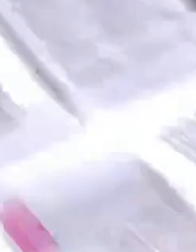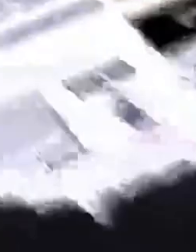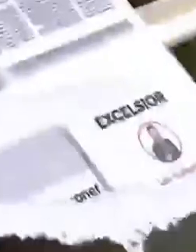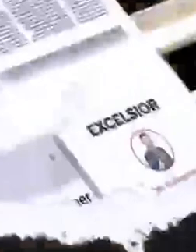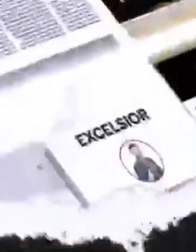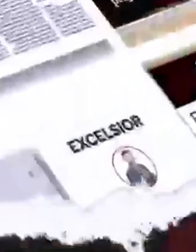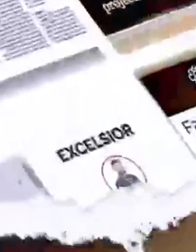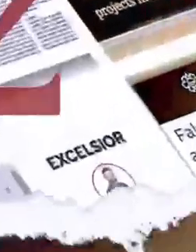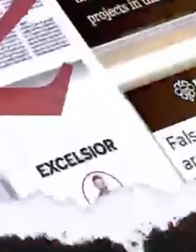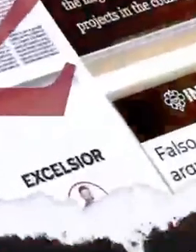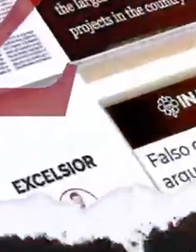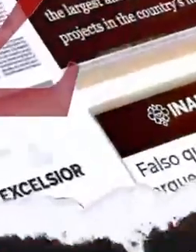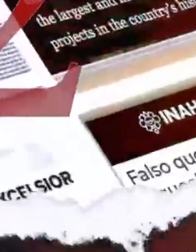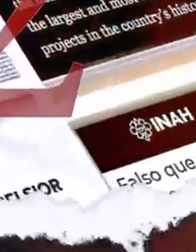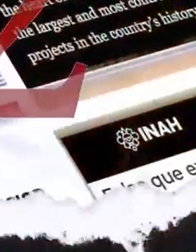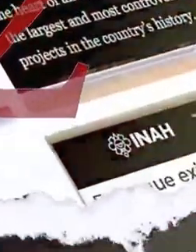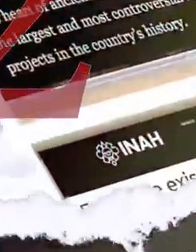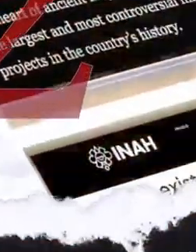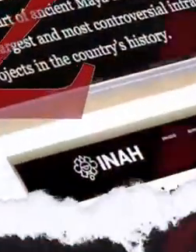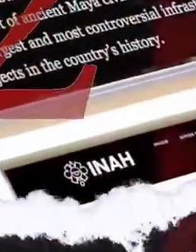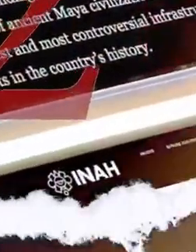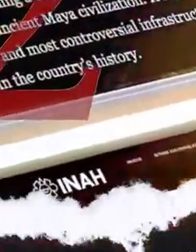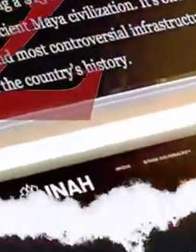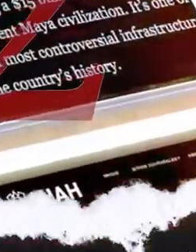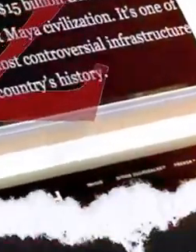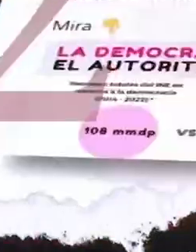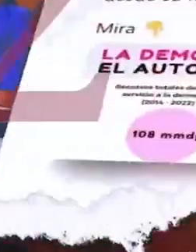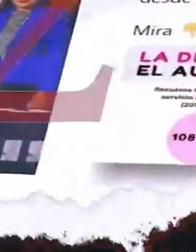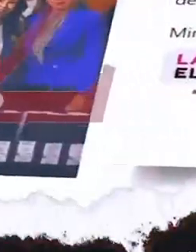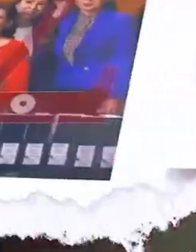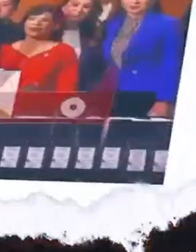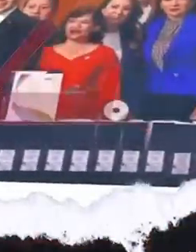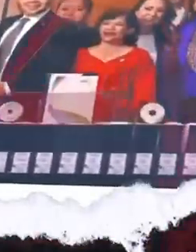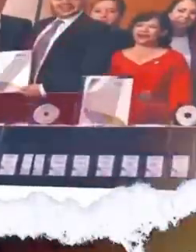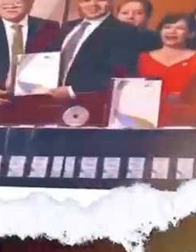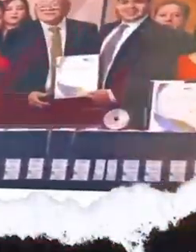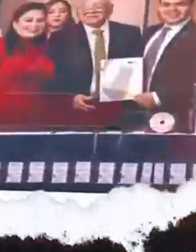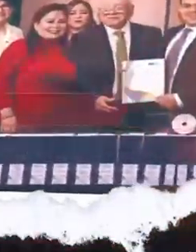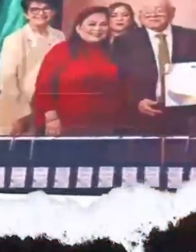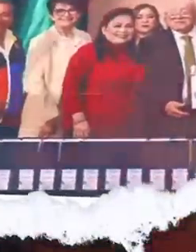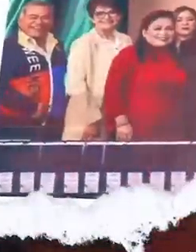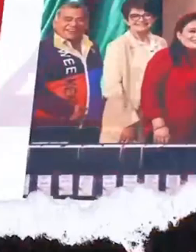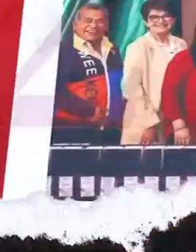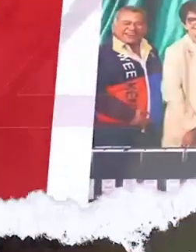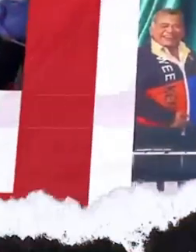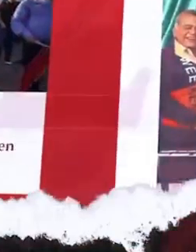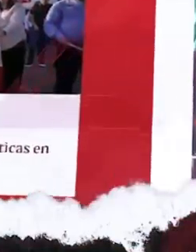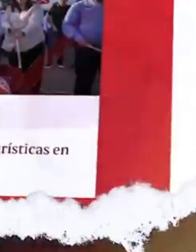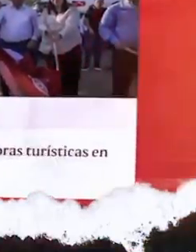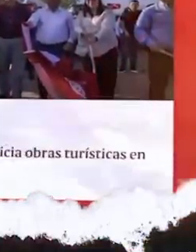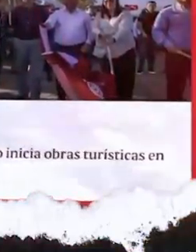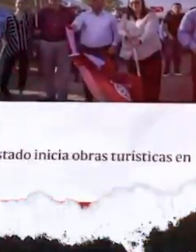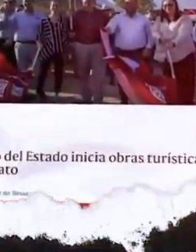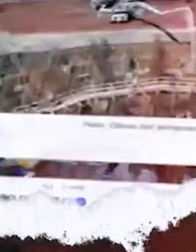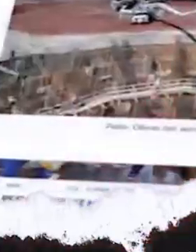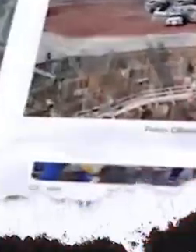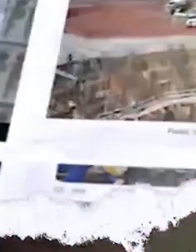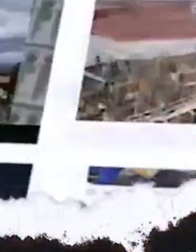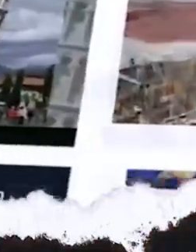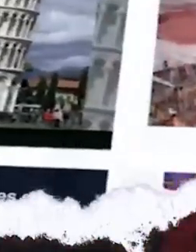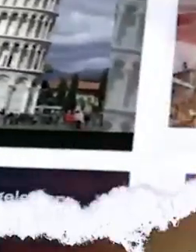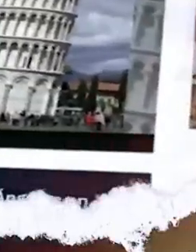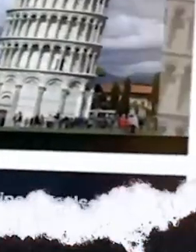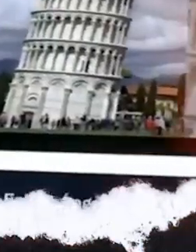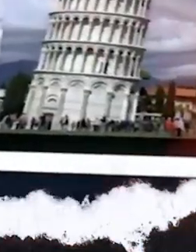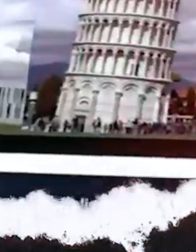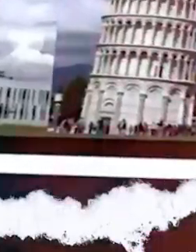El 2022 fue un año de intensa infodemia en contra de los principales programas del gobierno de México, como